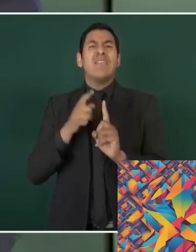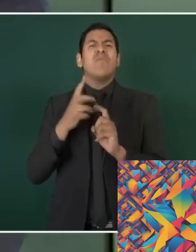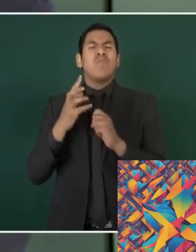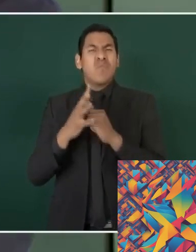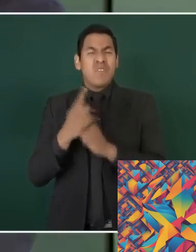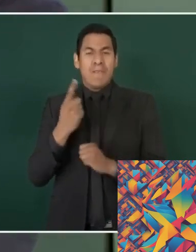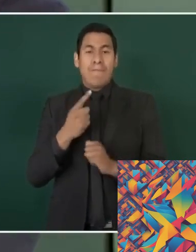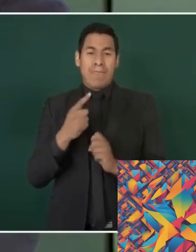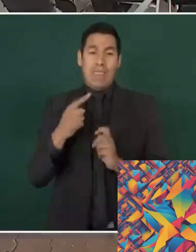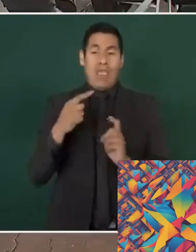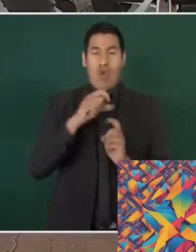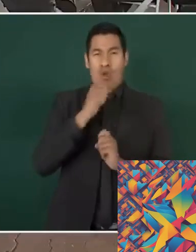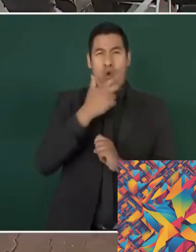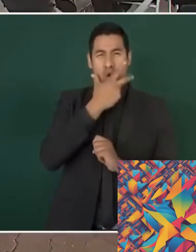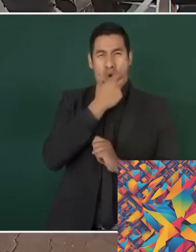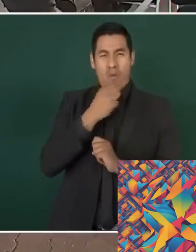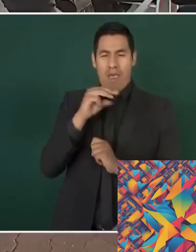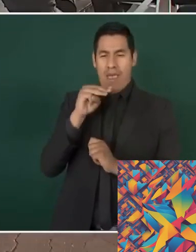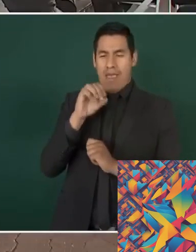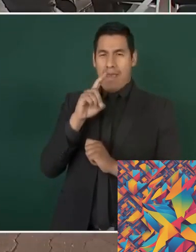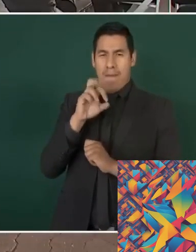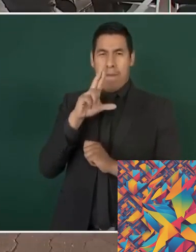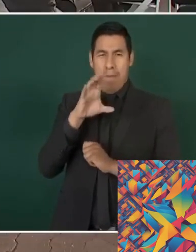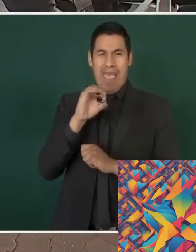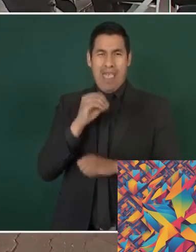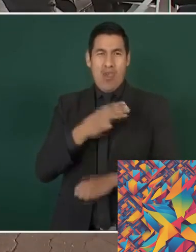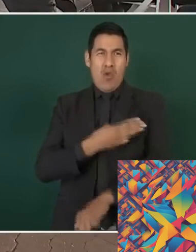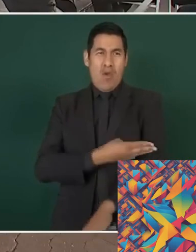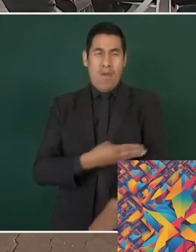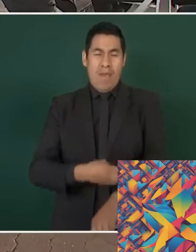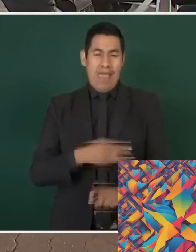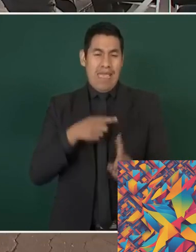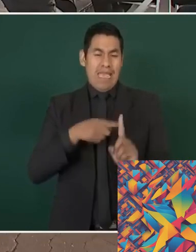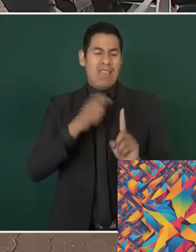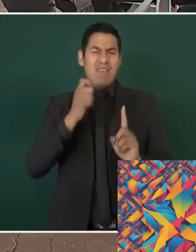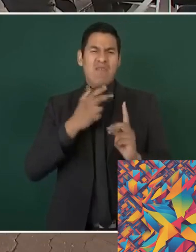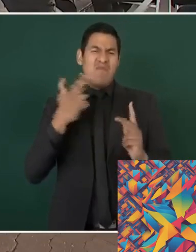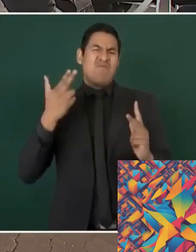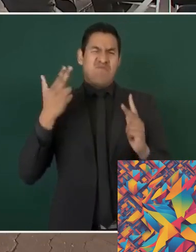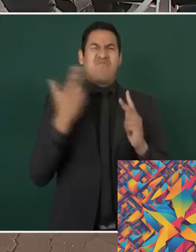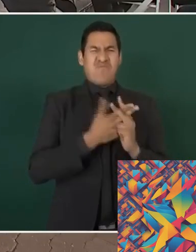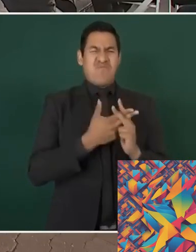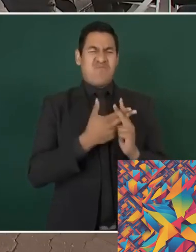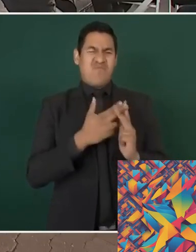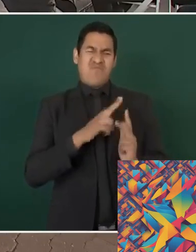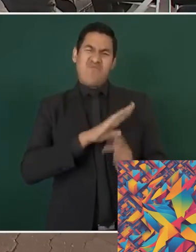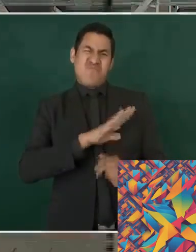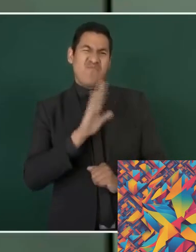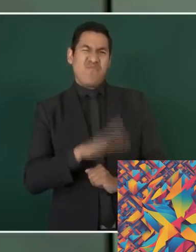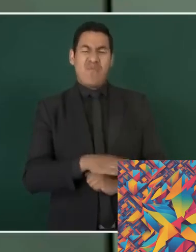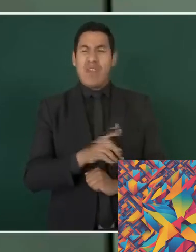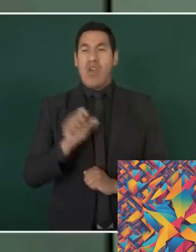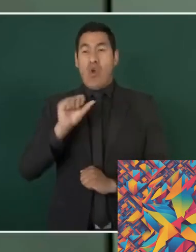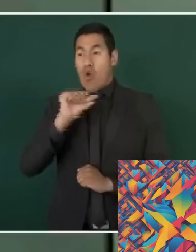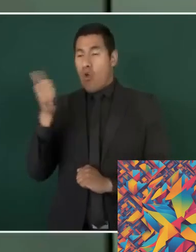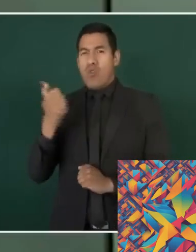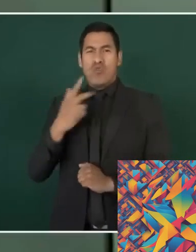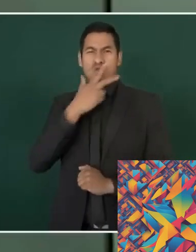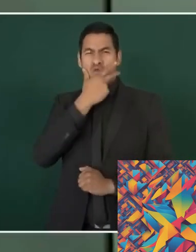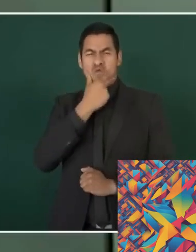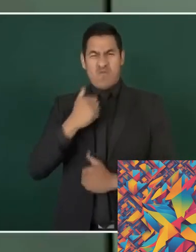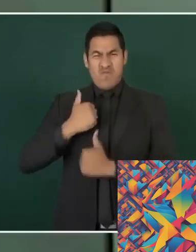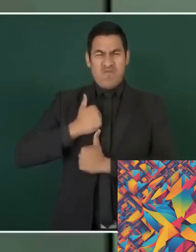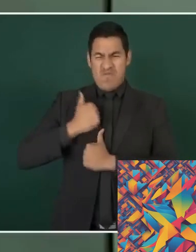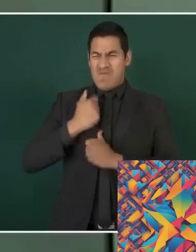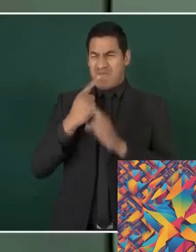humanas y la posibilidad de un futuro mejor. A medida que continuamos enfrentando desafíos globales, este tipo de noticias nos